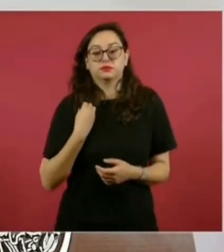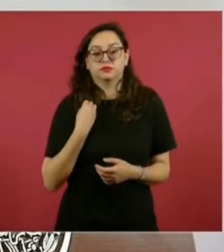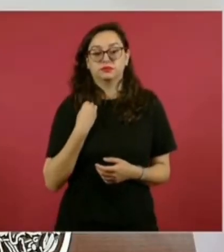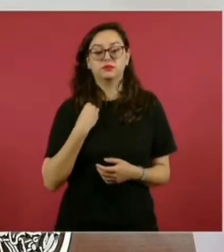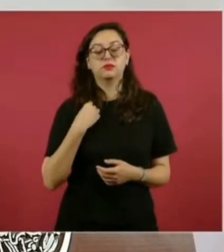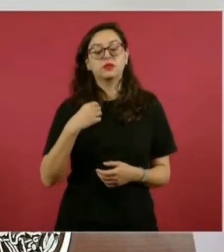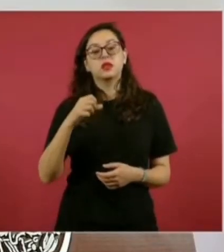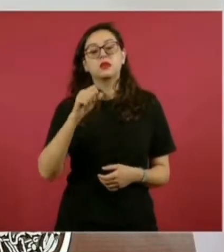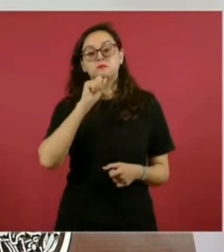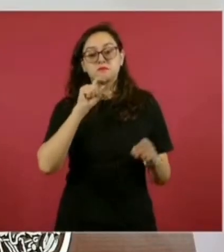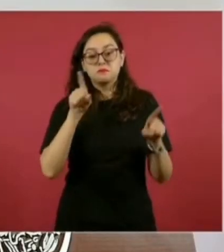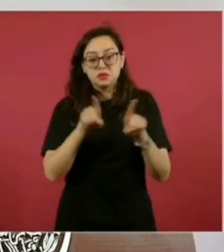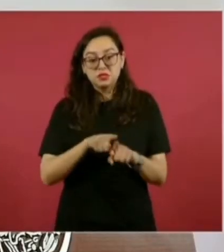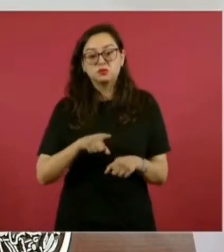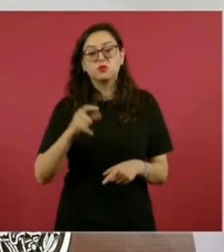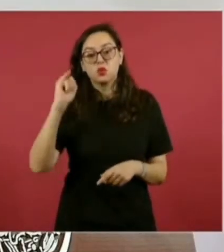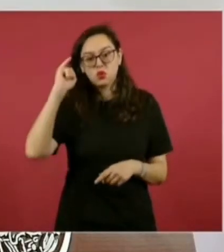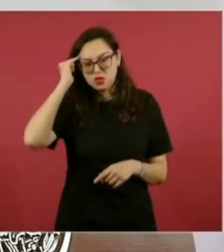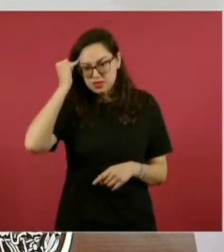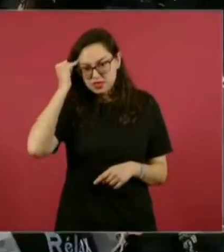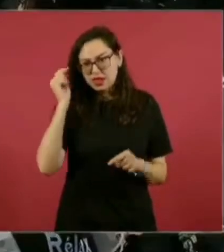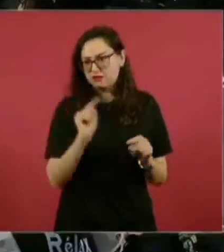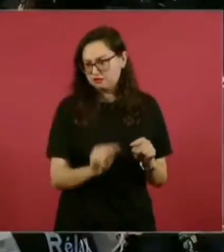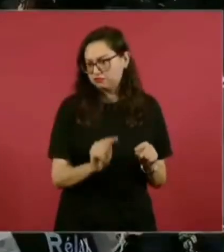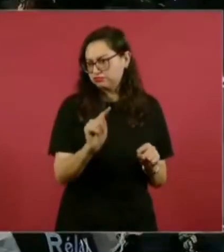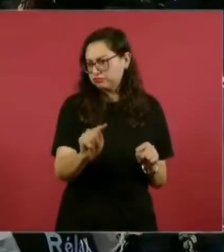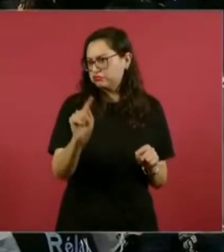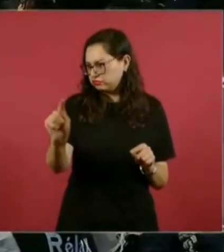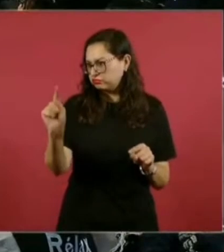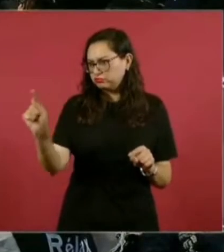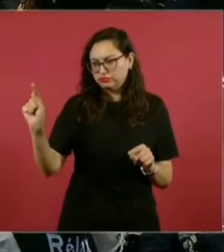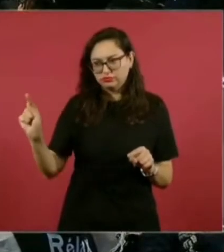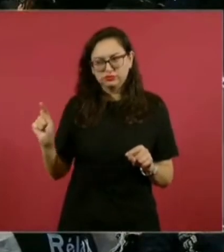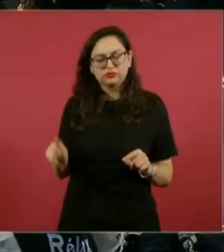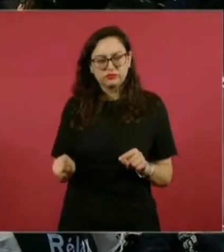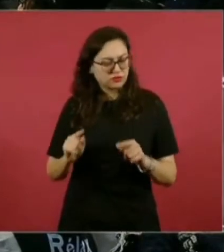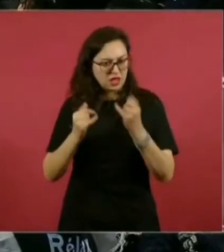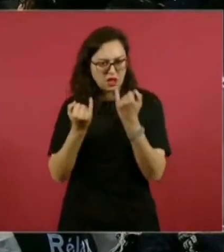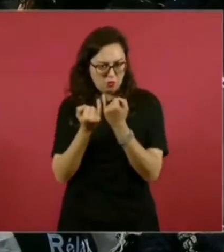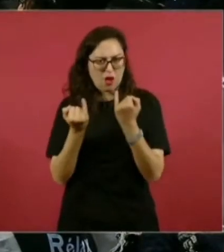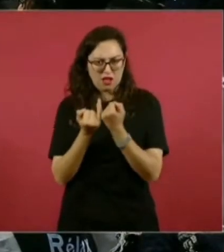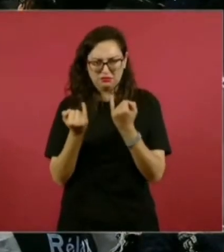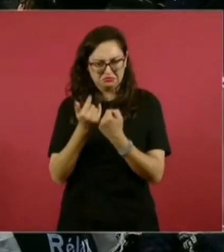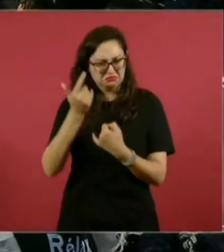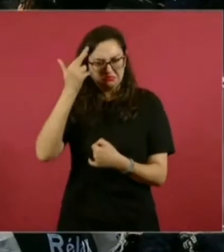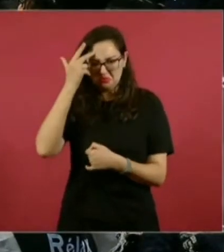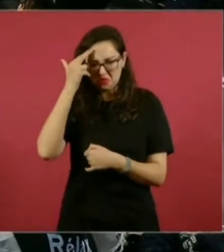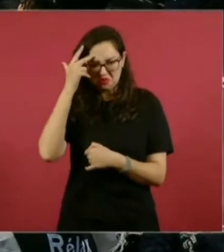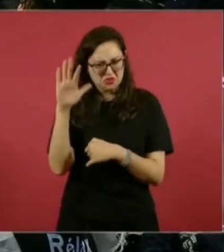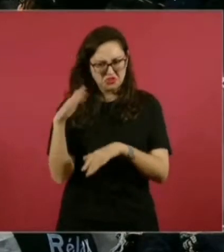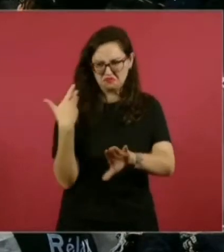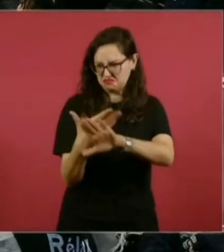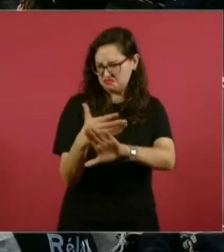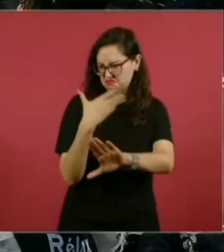los mayas y con otros pueblos originarios.